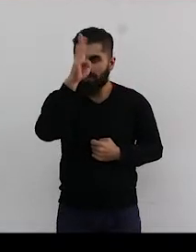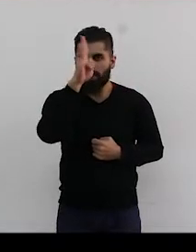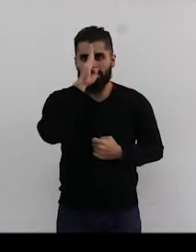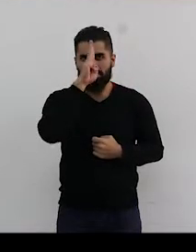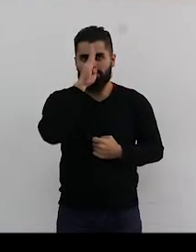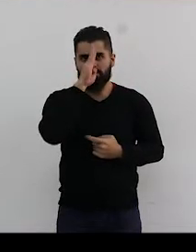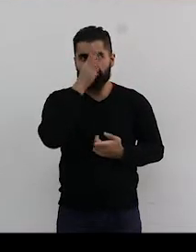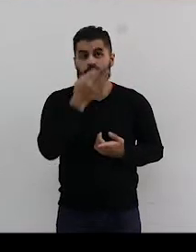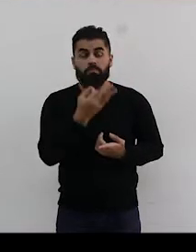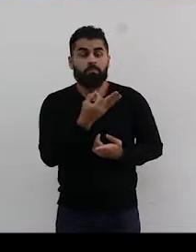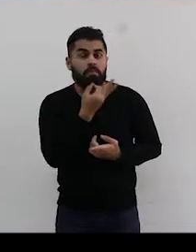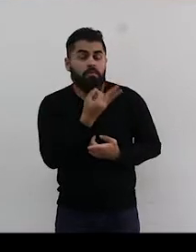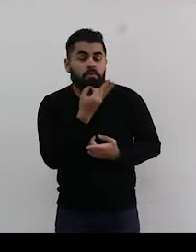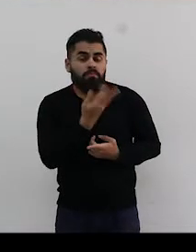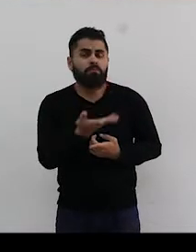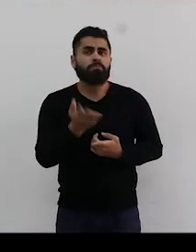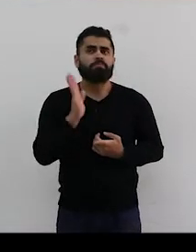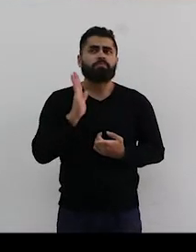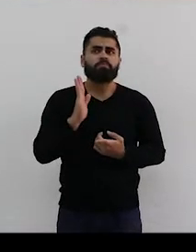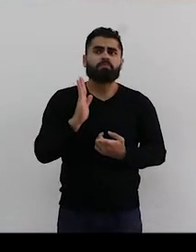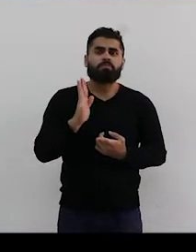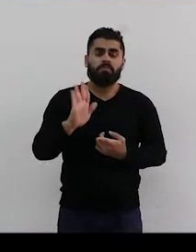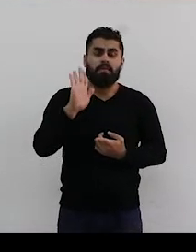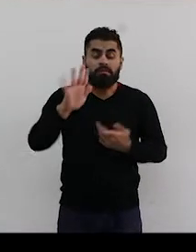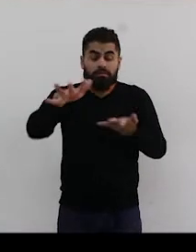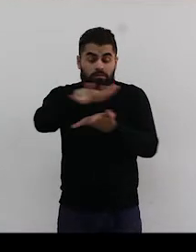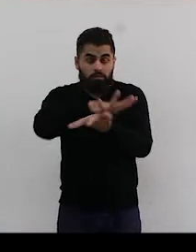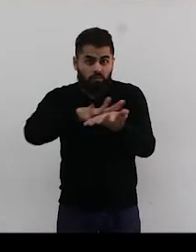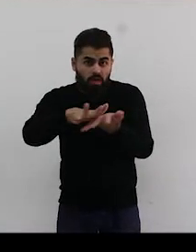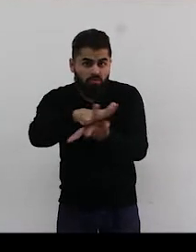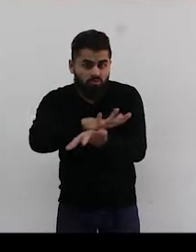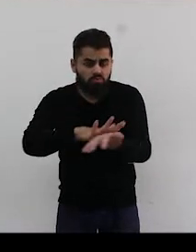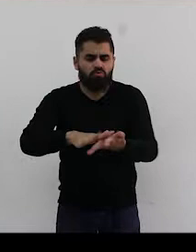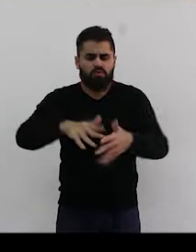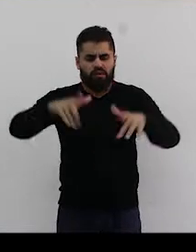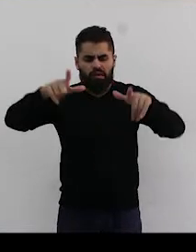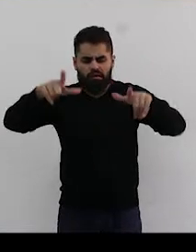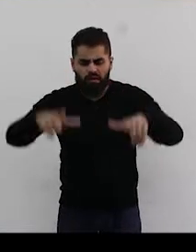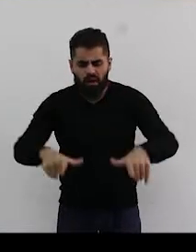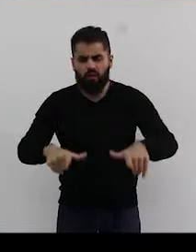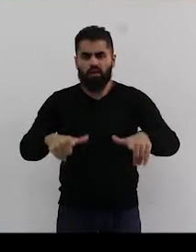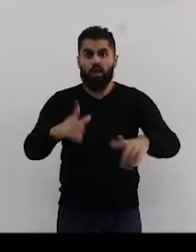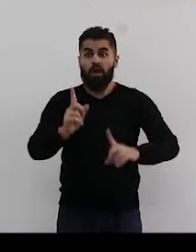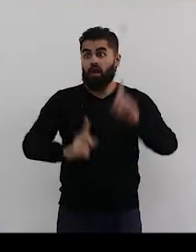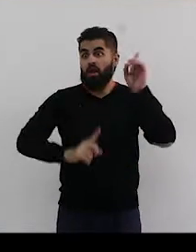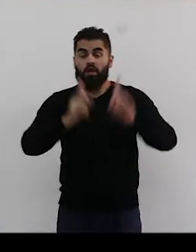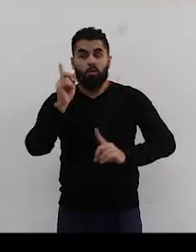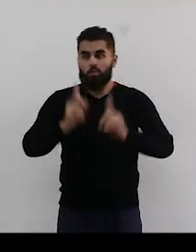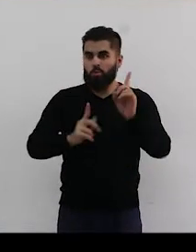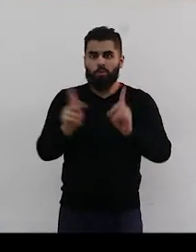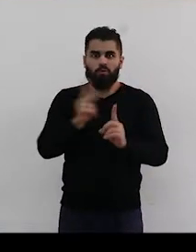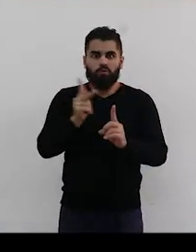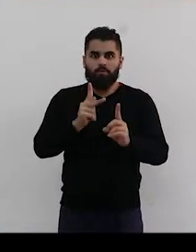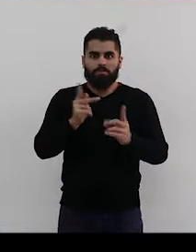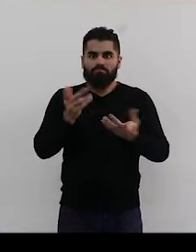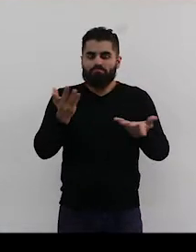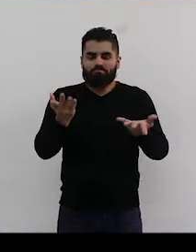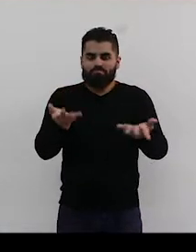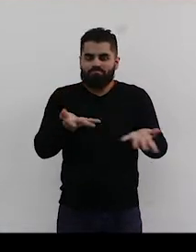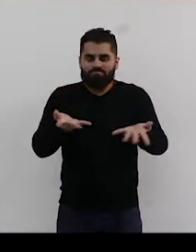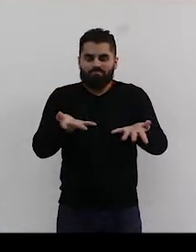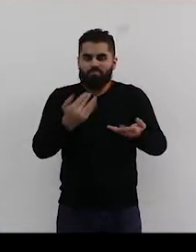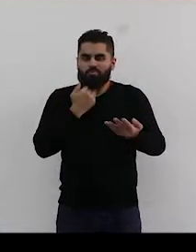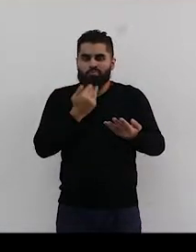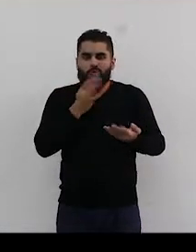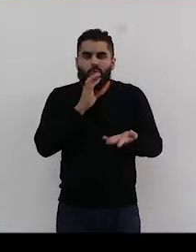docentes, cuando se presentan situaciones en el aula que muchas veces el docente